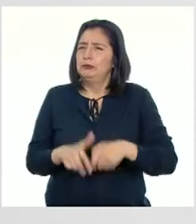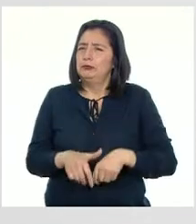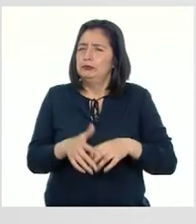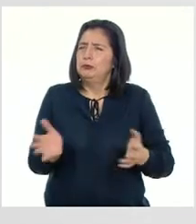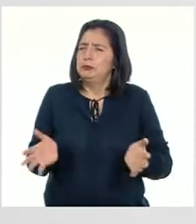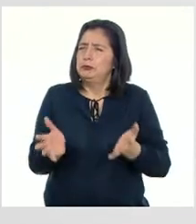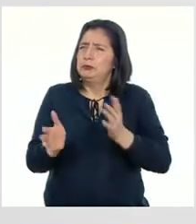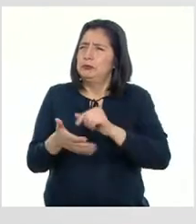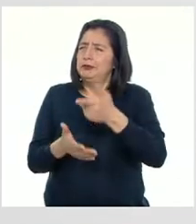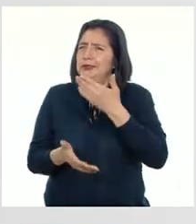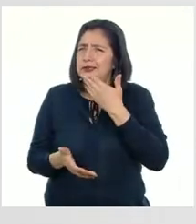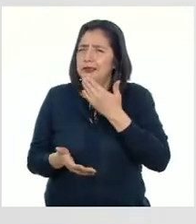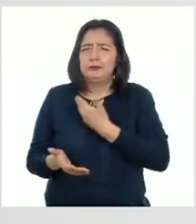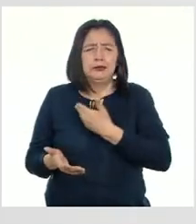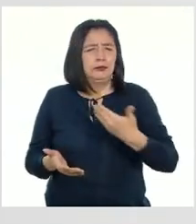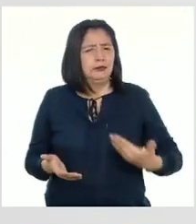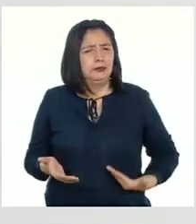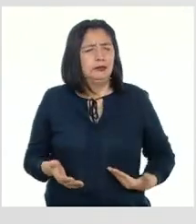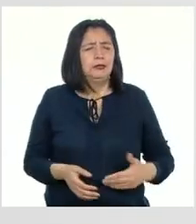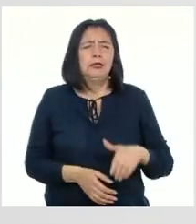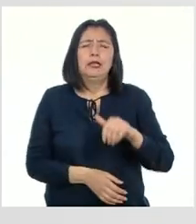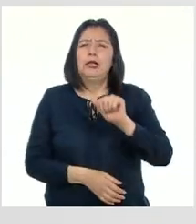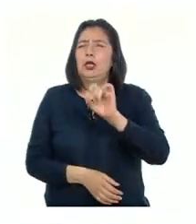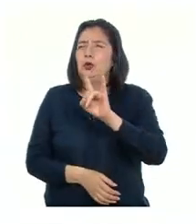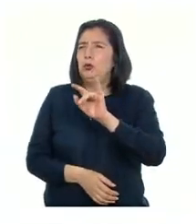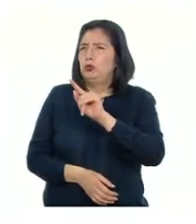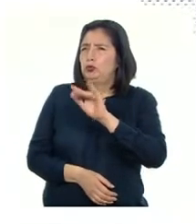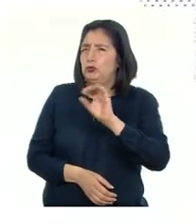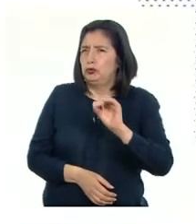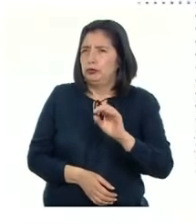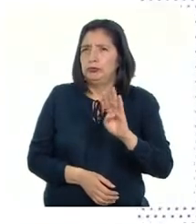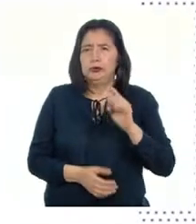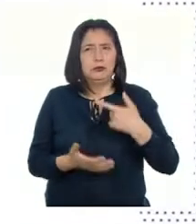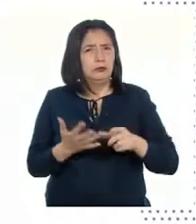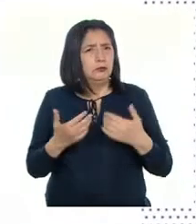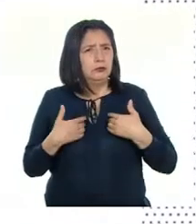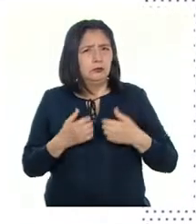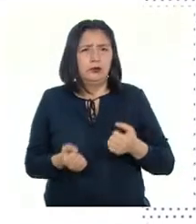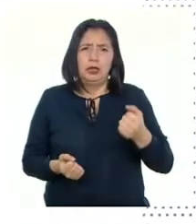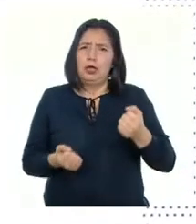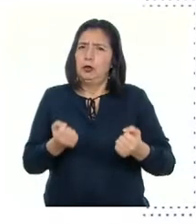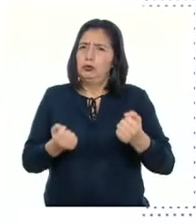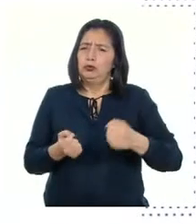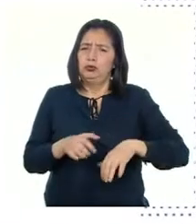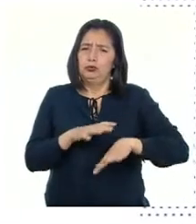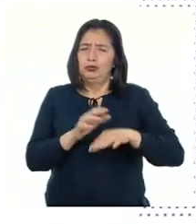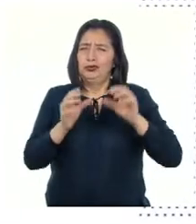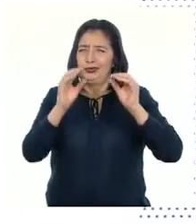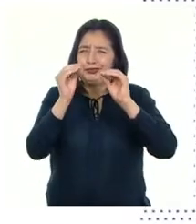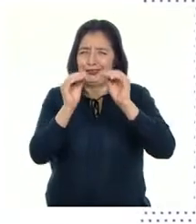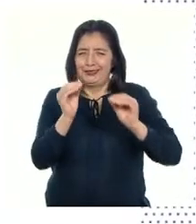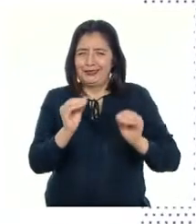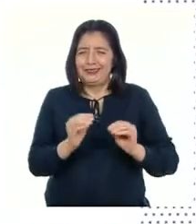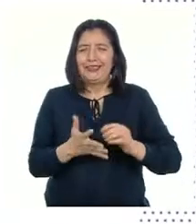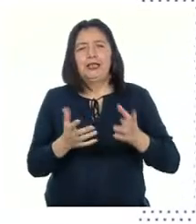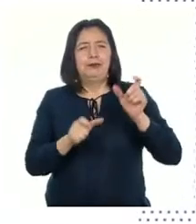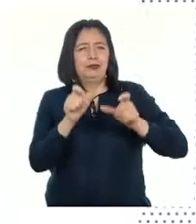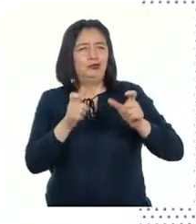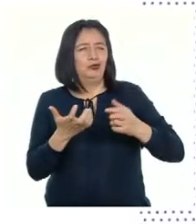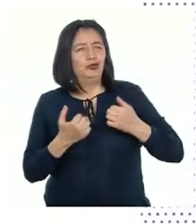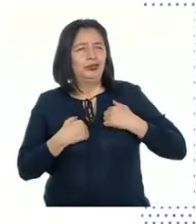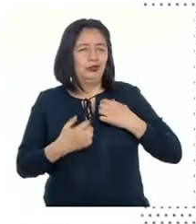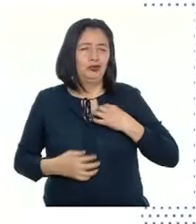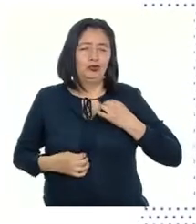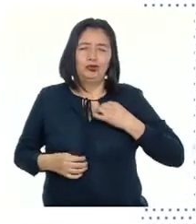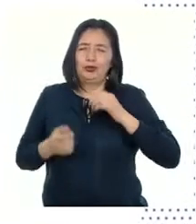promovido por el entonces presidente Augusto Beleguía Contó con carros alegóricos, disfraces, comparsa,